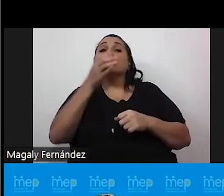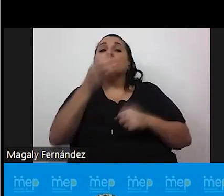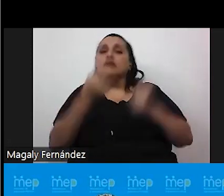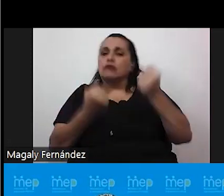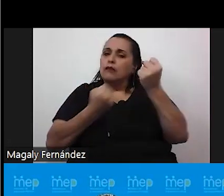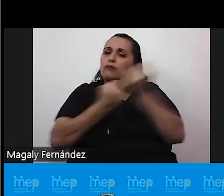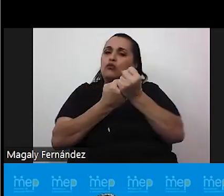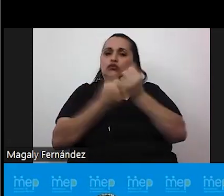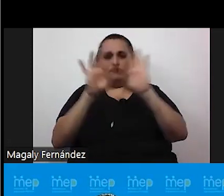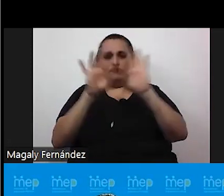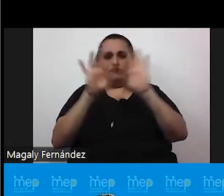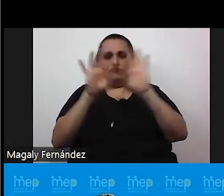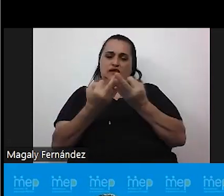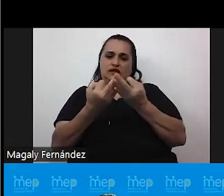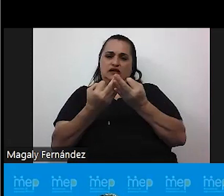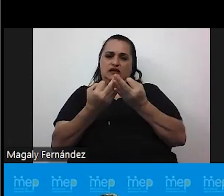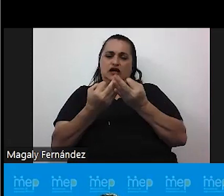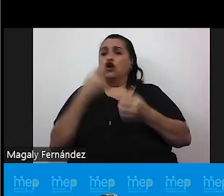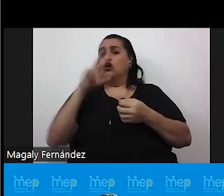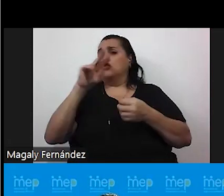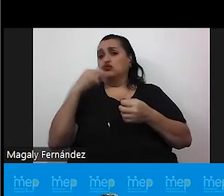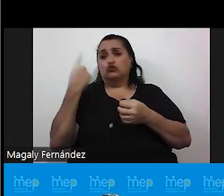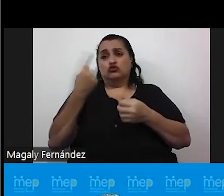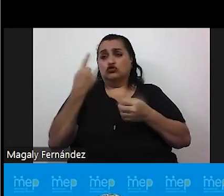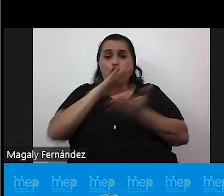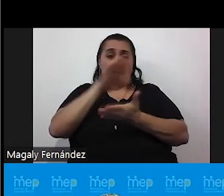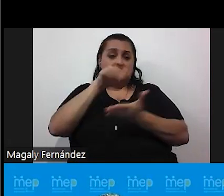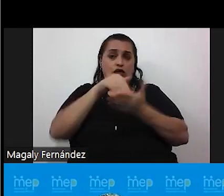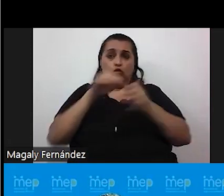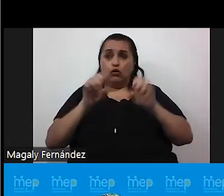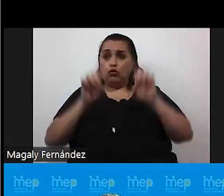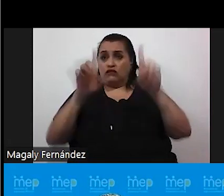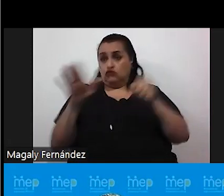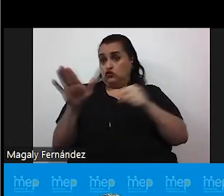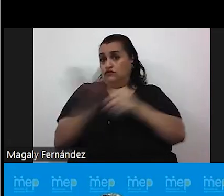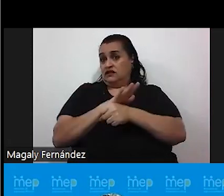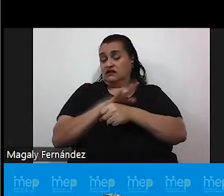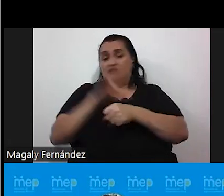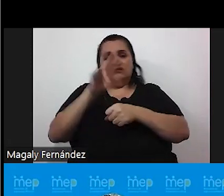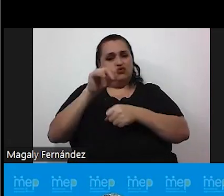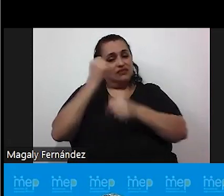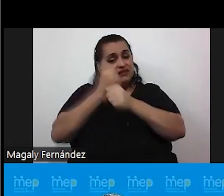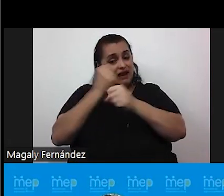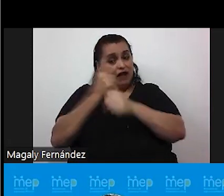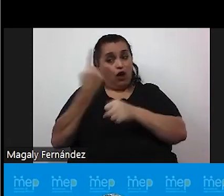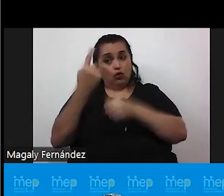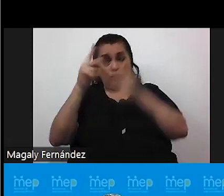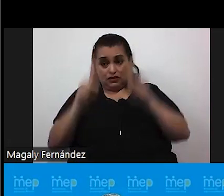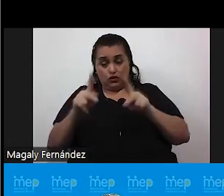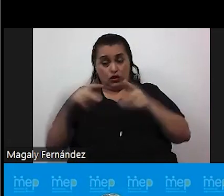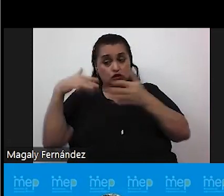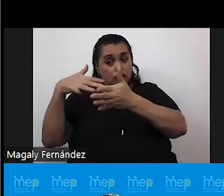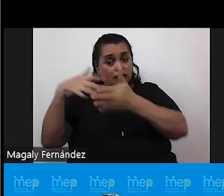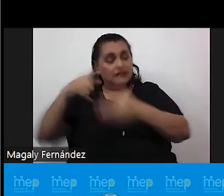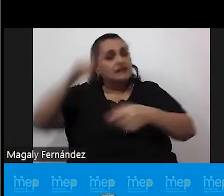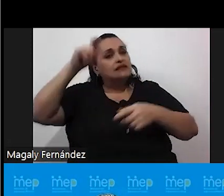porque no solo el centro educativo es suficiente sabemos que para trabajar con una persona estudiante siempre se